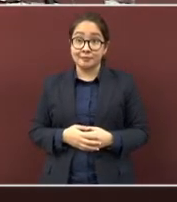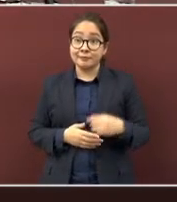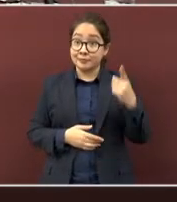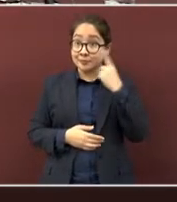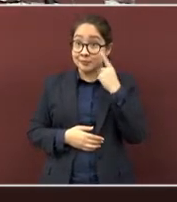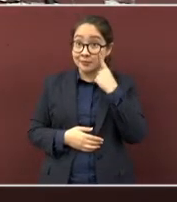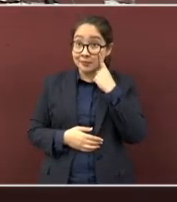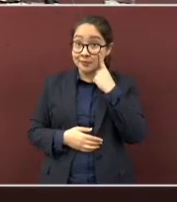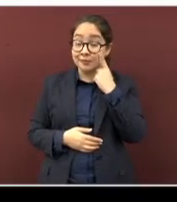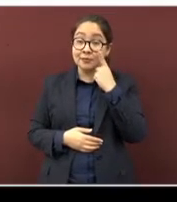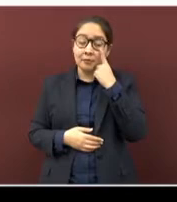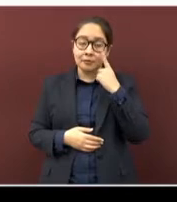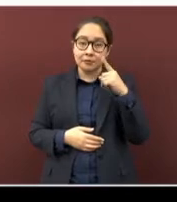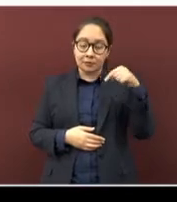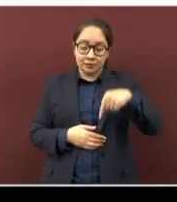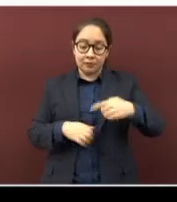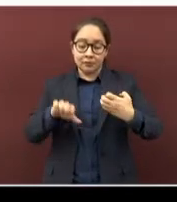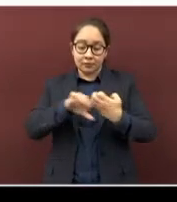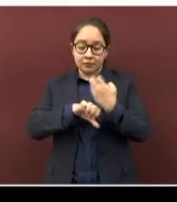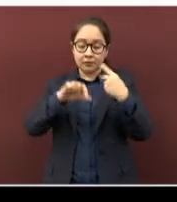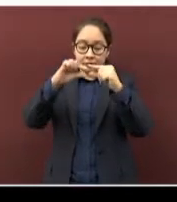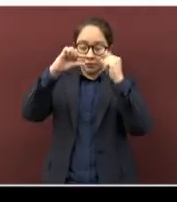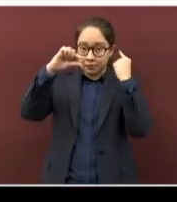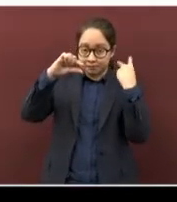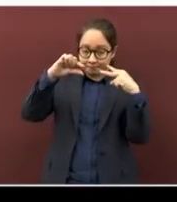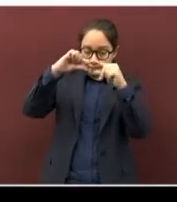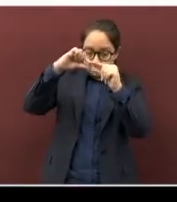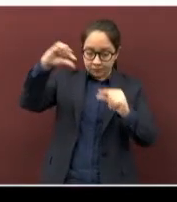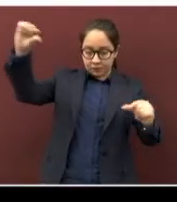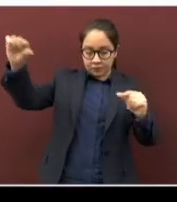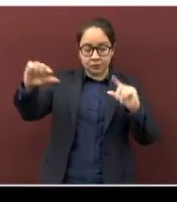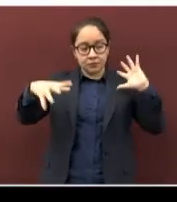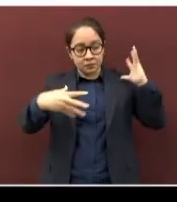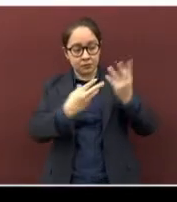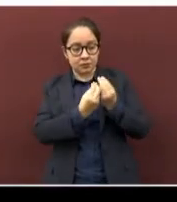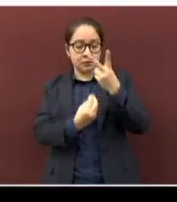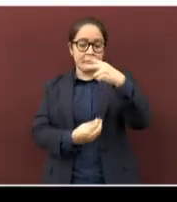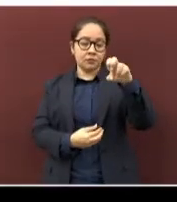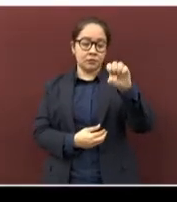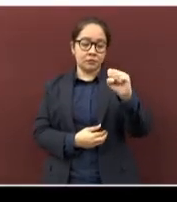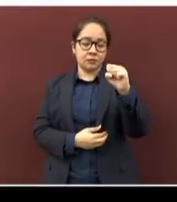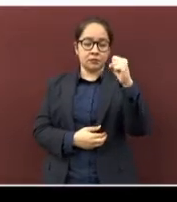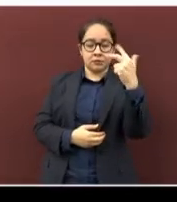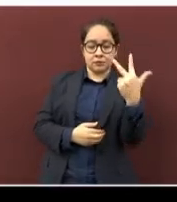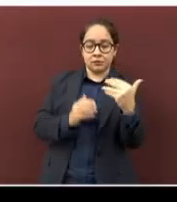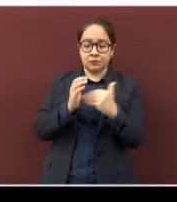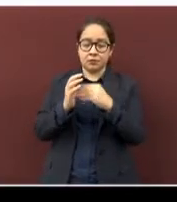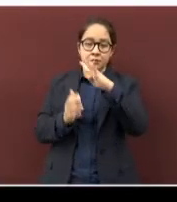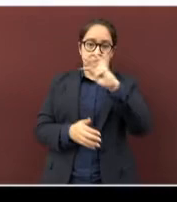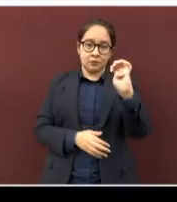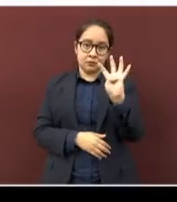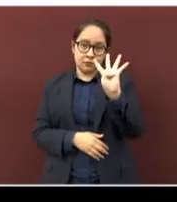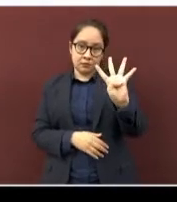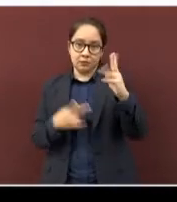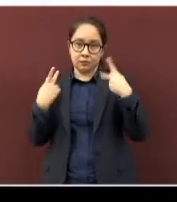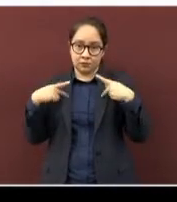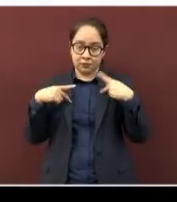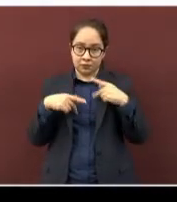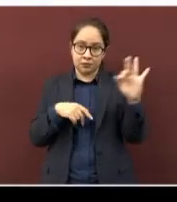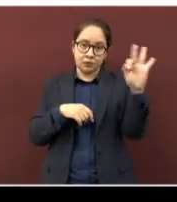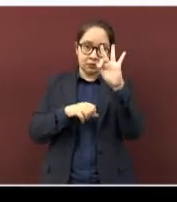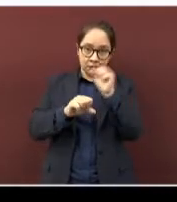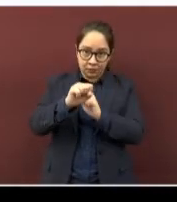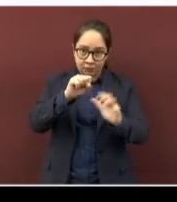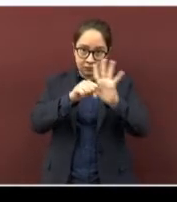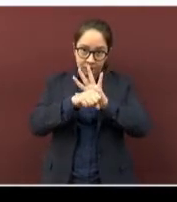miren ustedes, se han atendido en el estado 268 mil 404 pacientes con diagnóstico